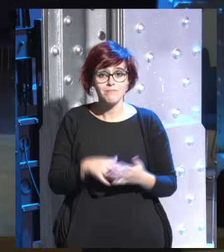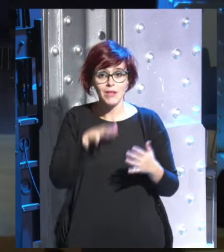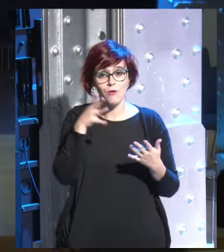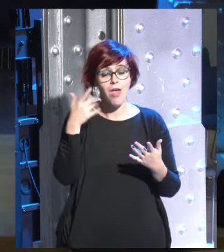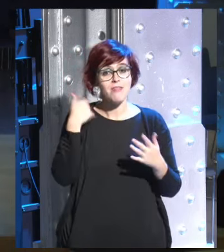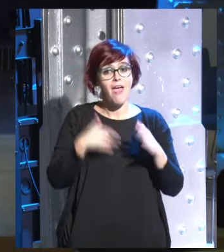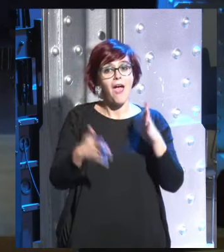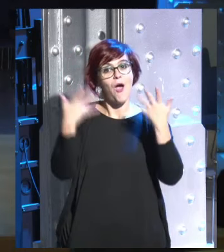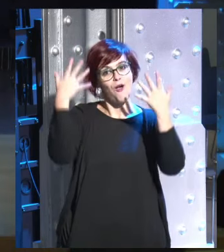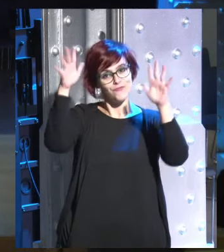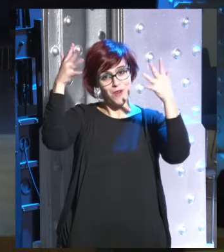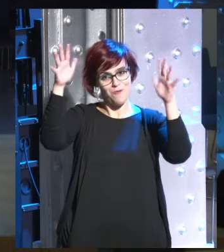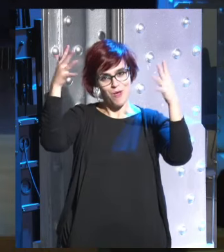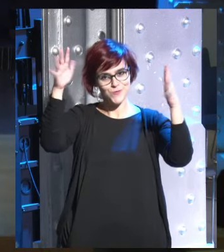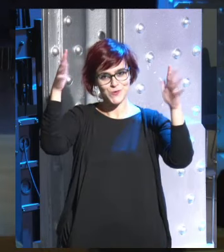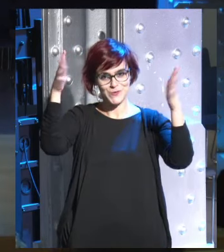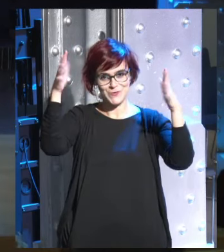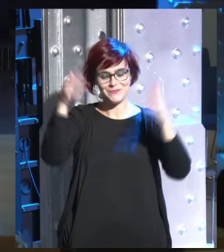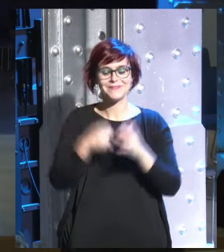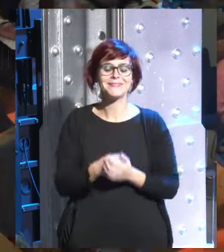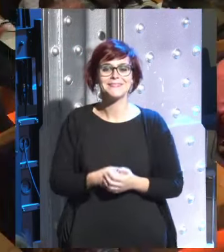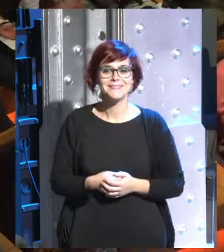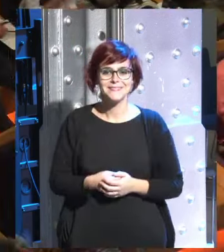despedir un aplauso sí por favor